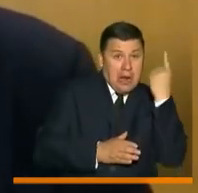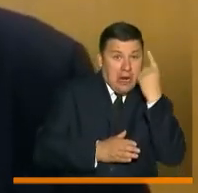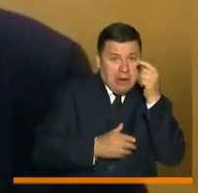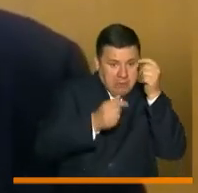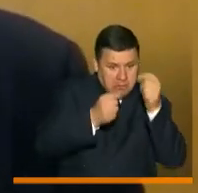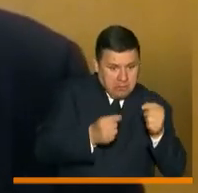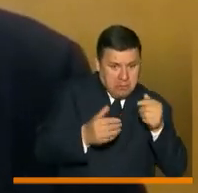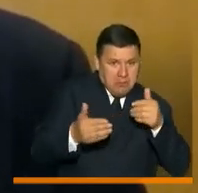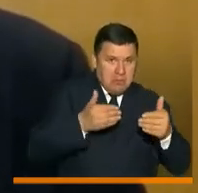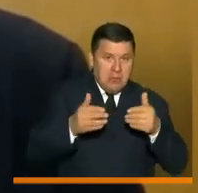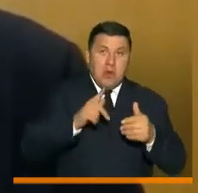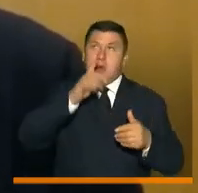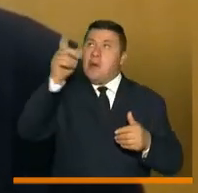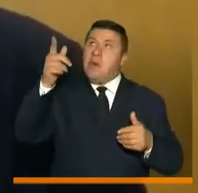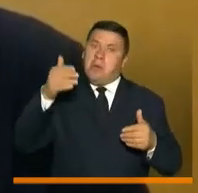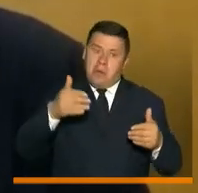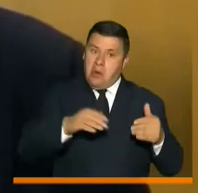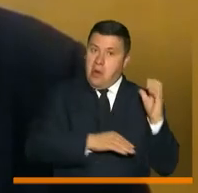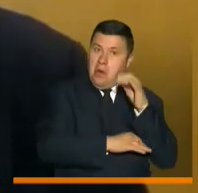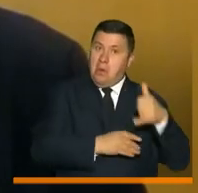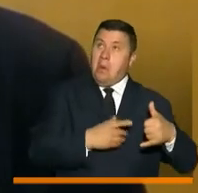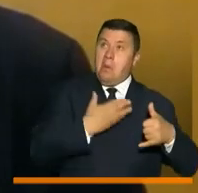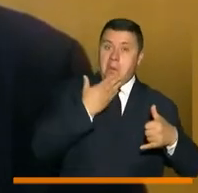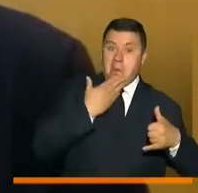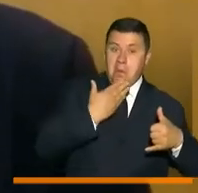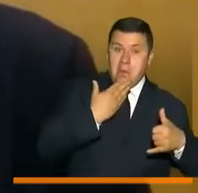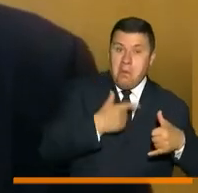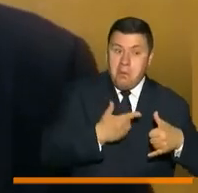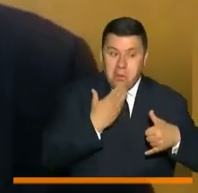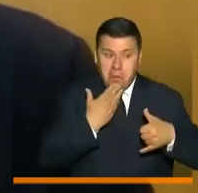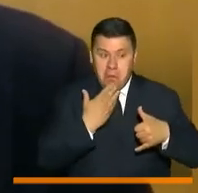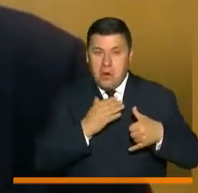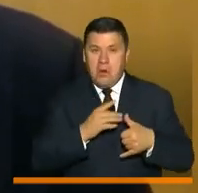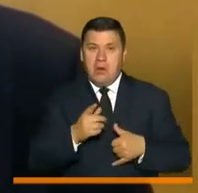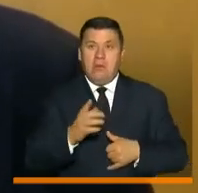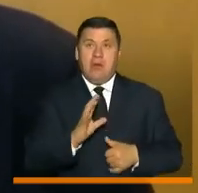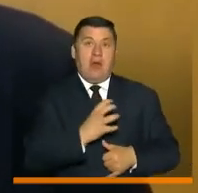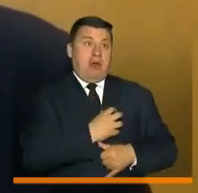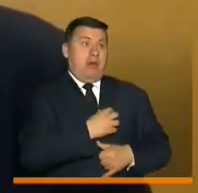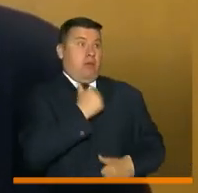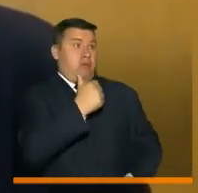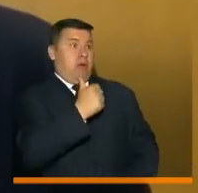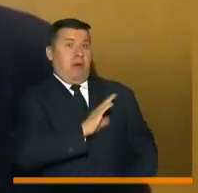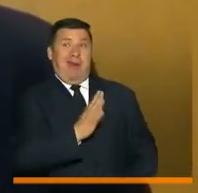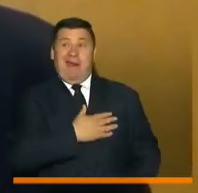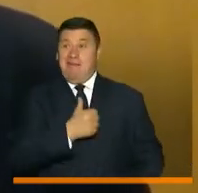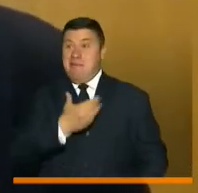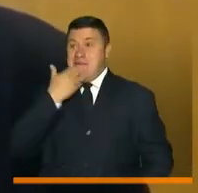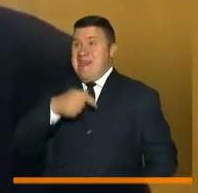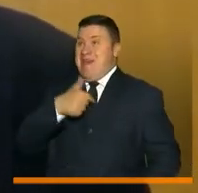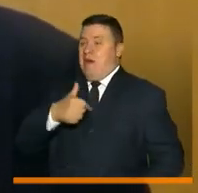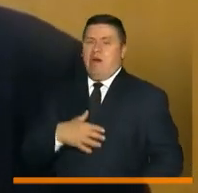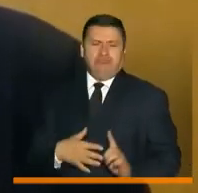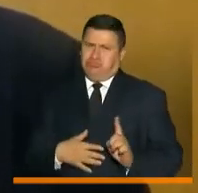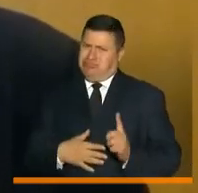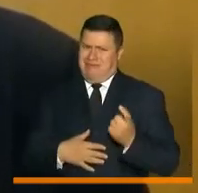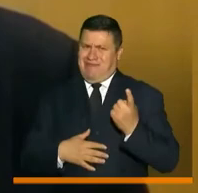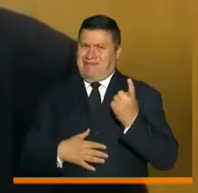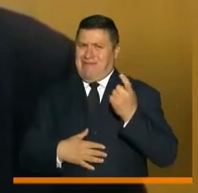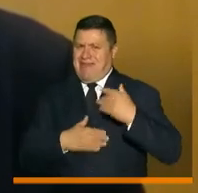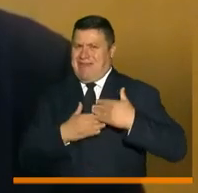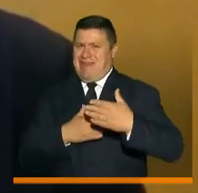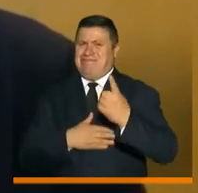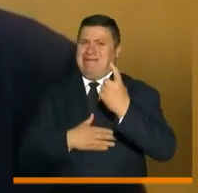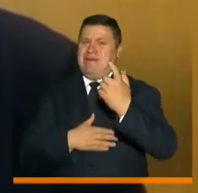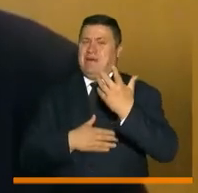comparado, digamos, con países similares. No es para ser triunfalistas, por supuesto, porque esto no se ha acabado, pero es un